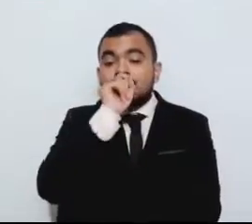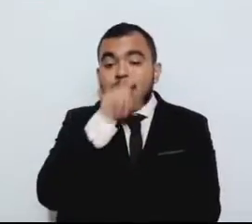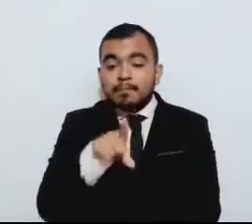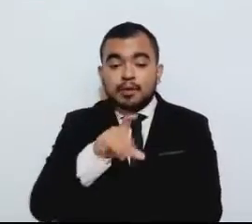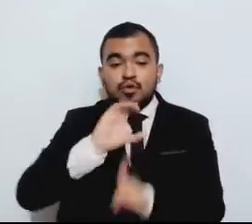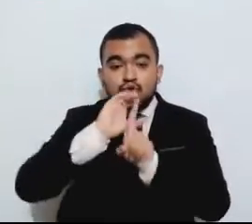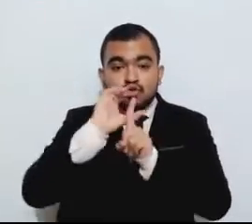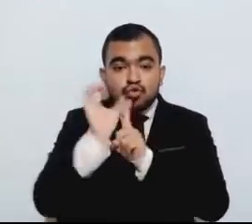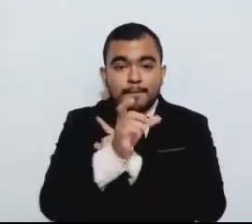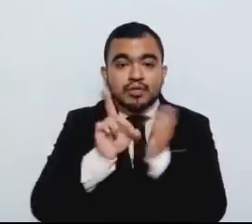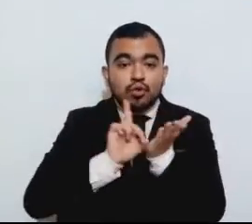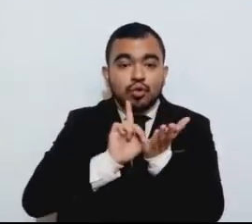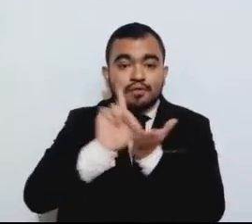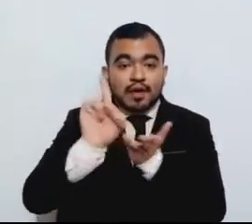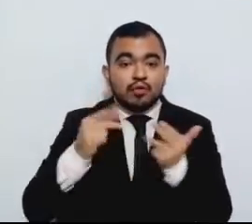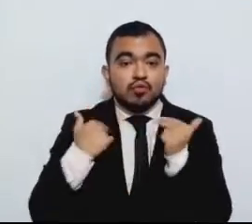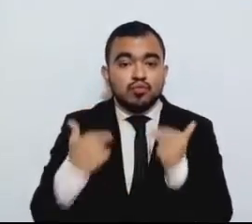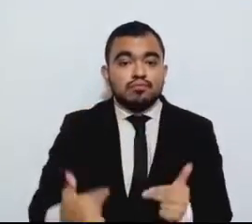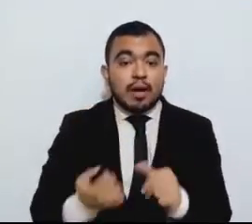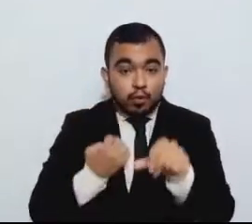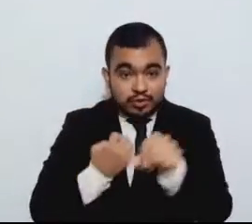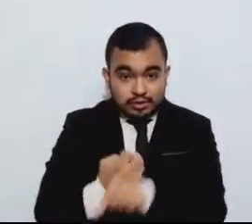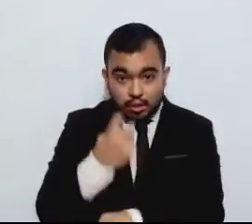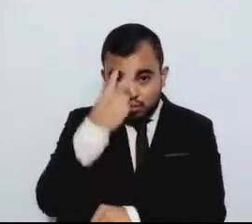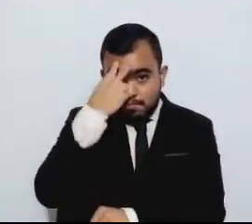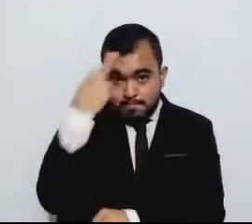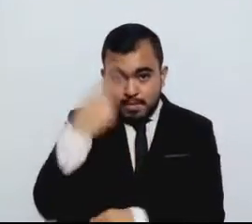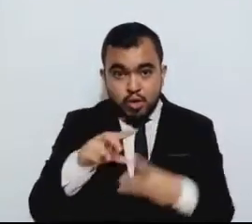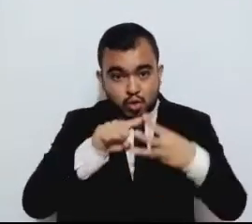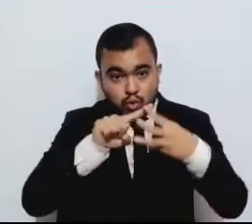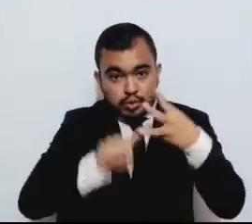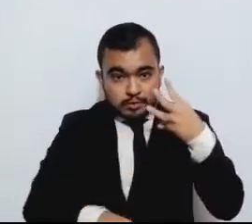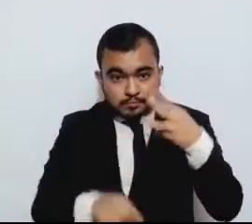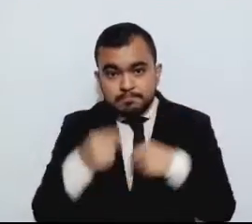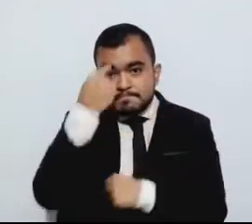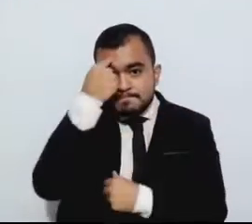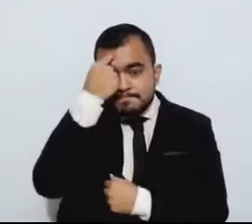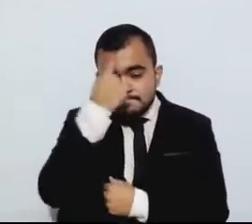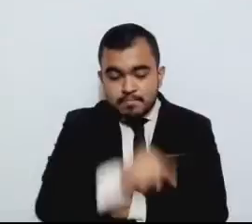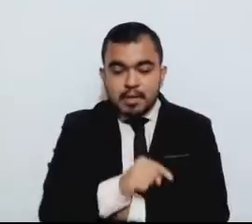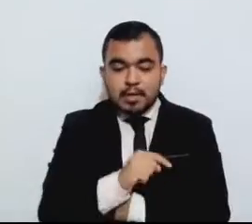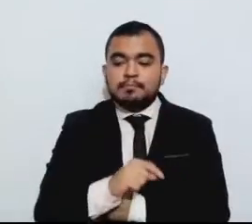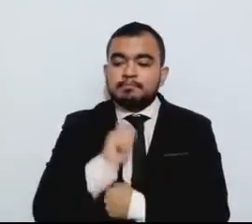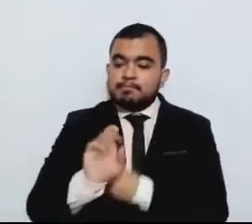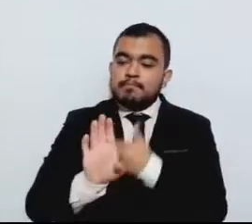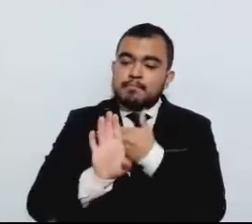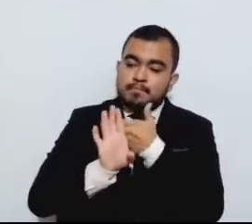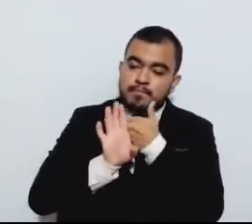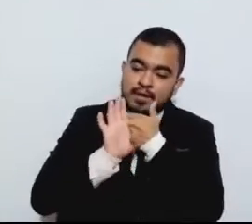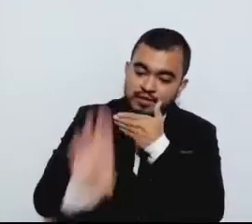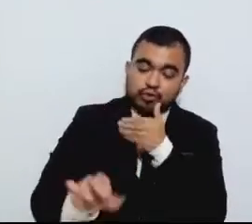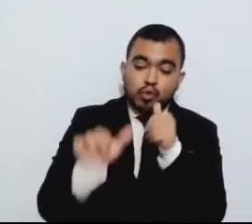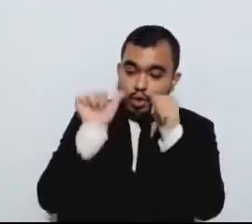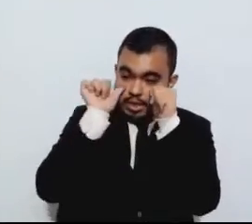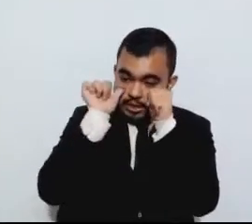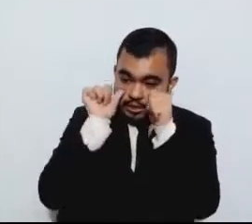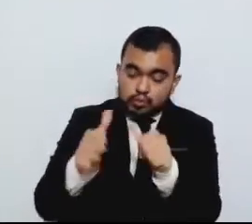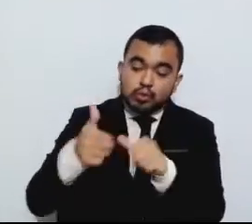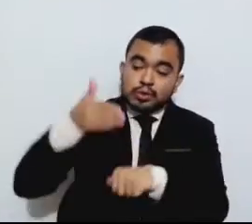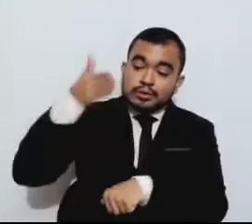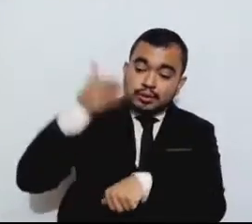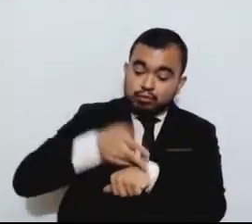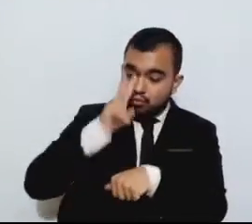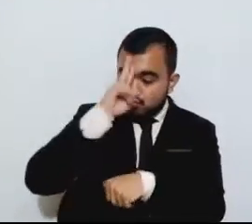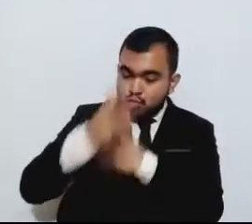Humanos del Estado de México para fortalecer las medidas de prevención, atención y sanción de violencia